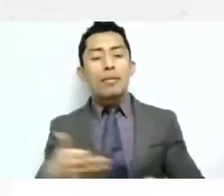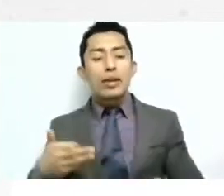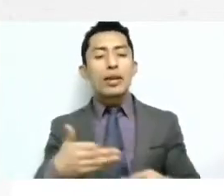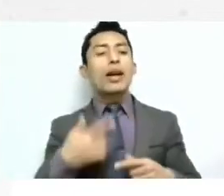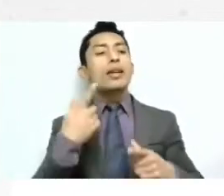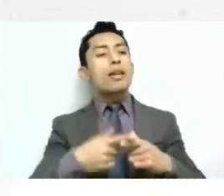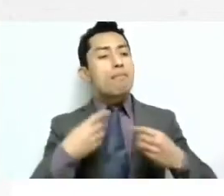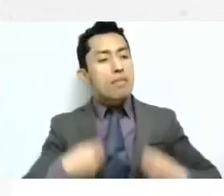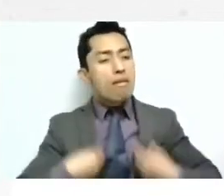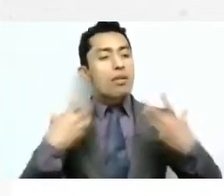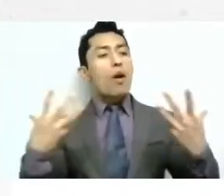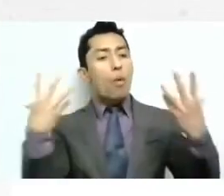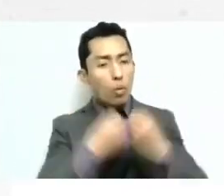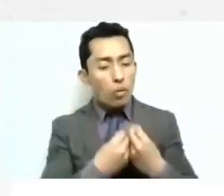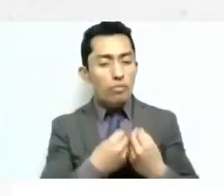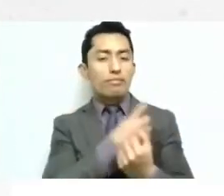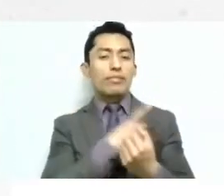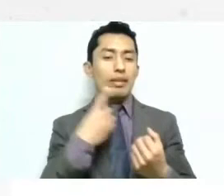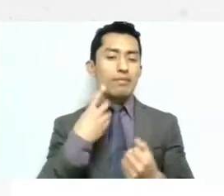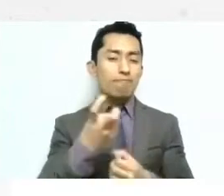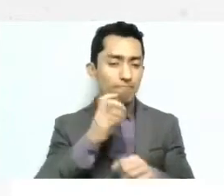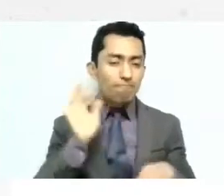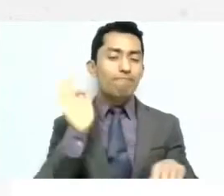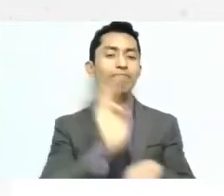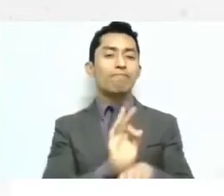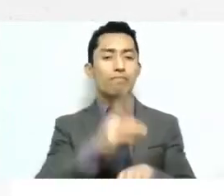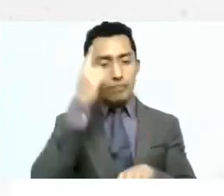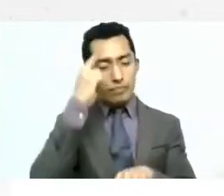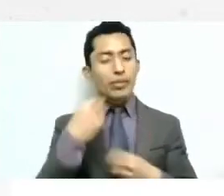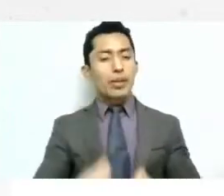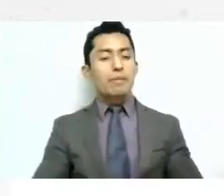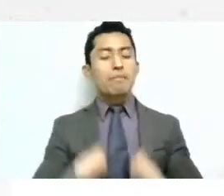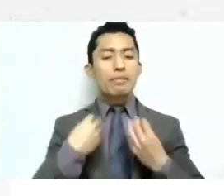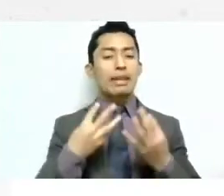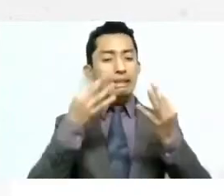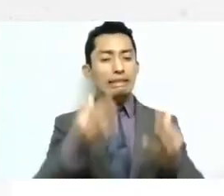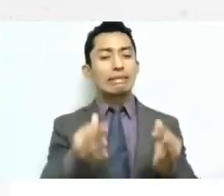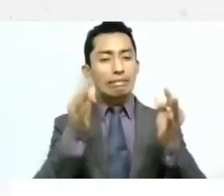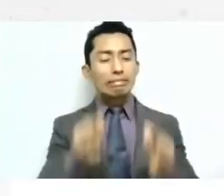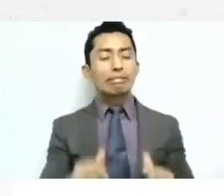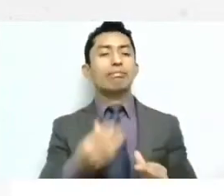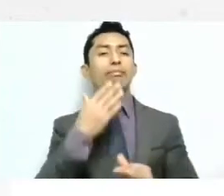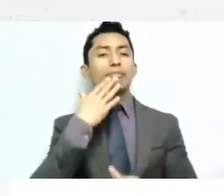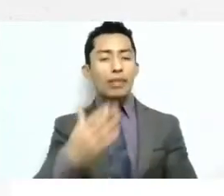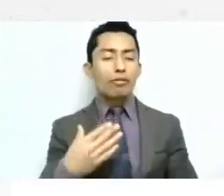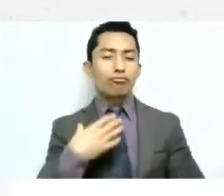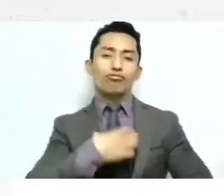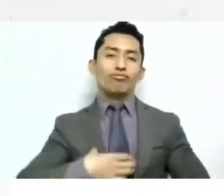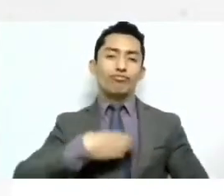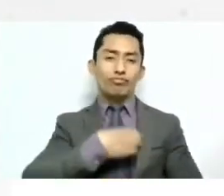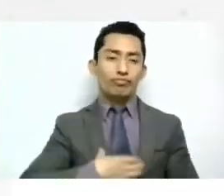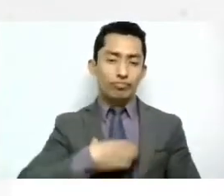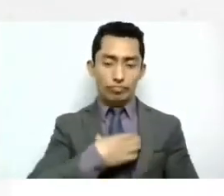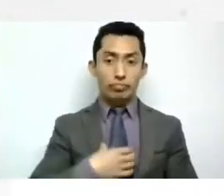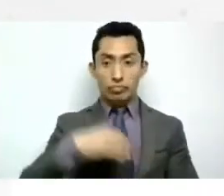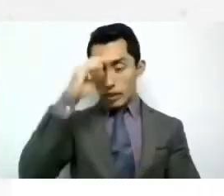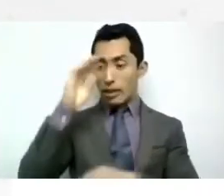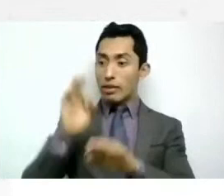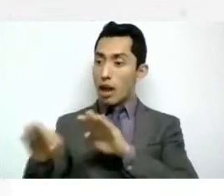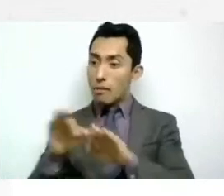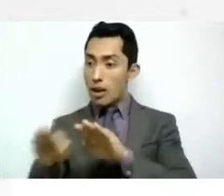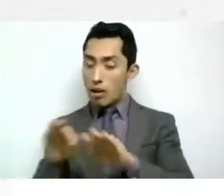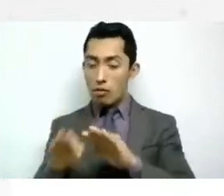y que esté mejor ¿no? que tenga esta calidad de vida yo pienso que la relación entre trabajo y seguridad